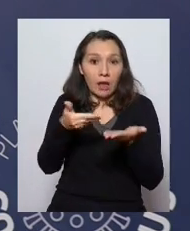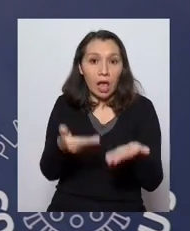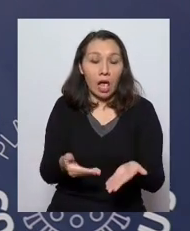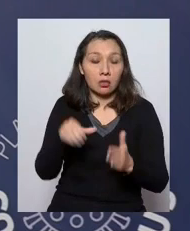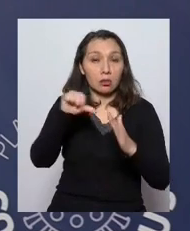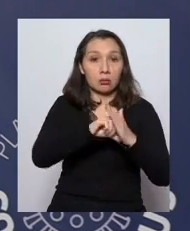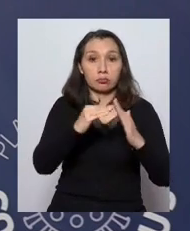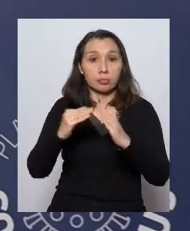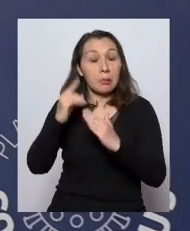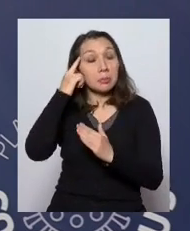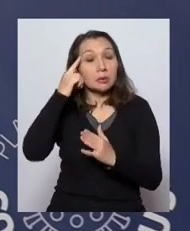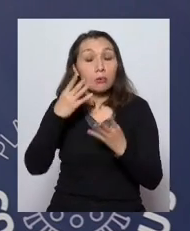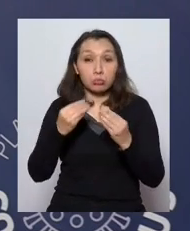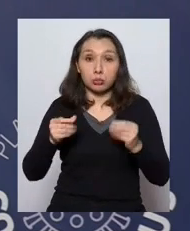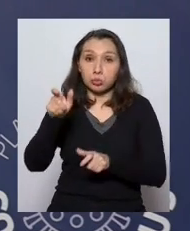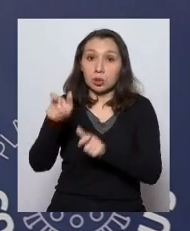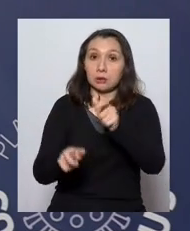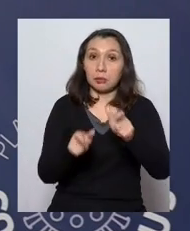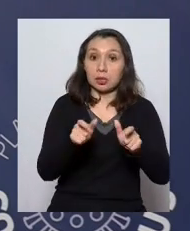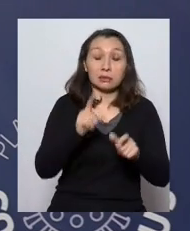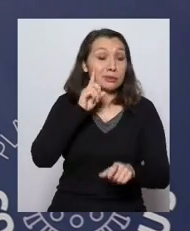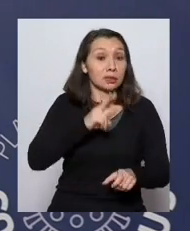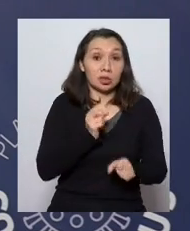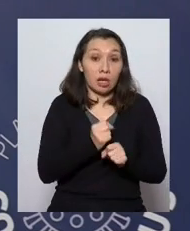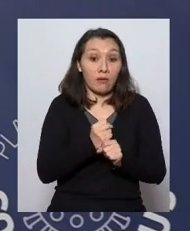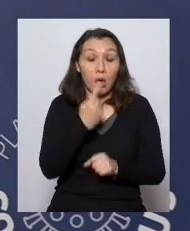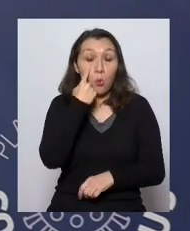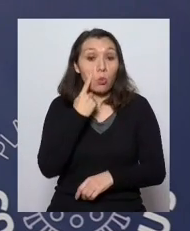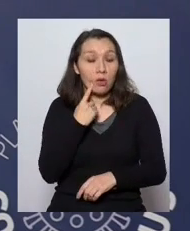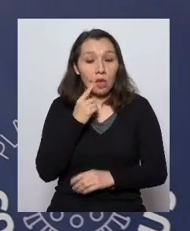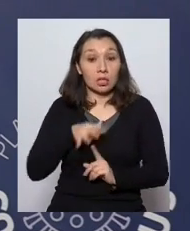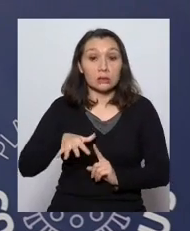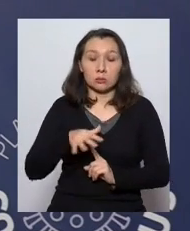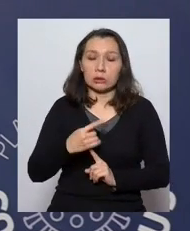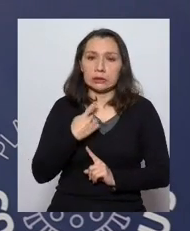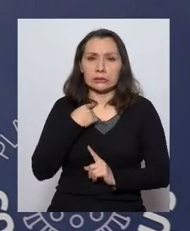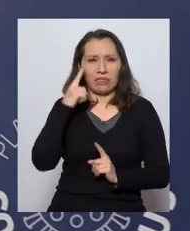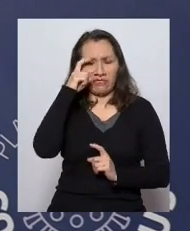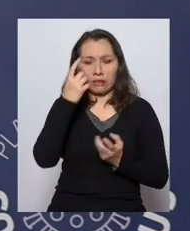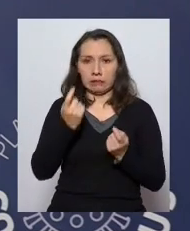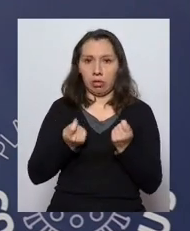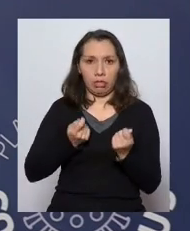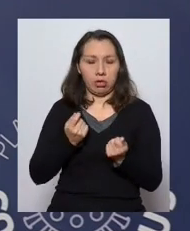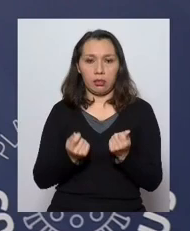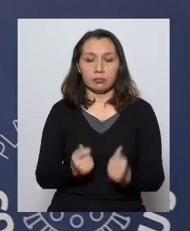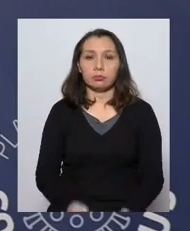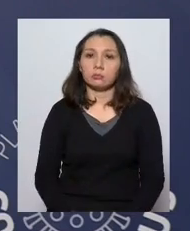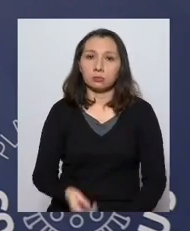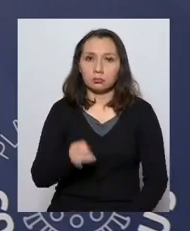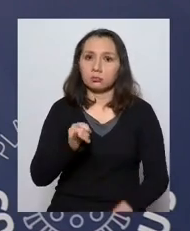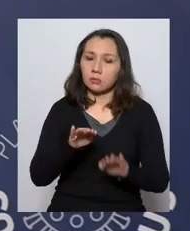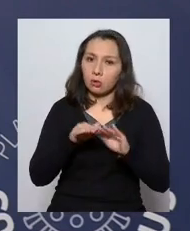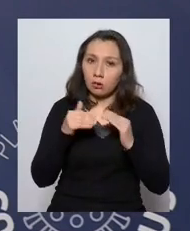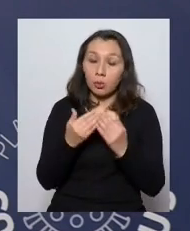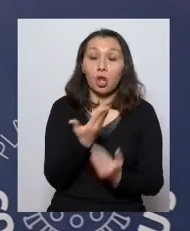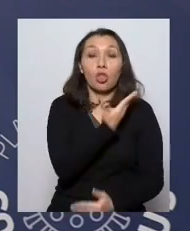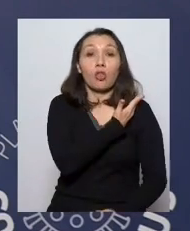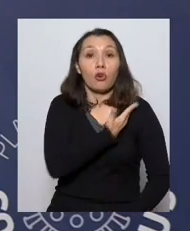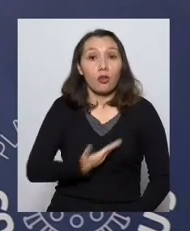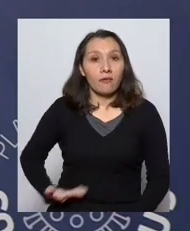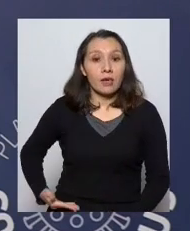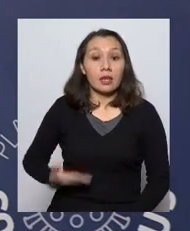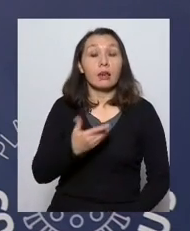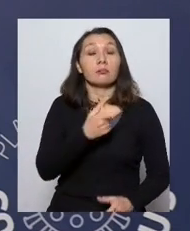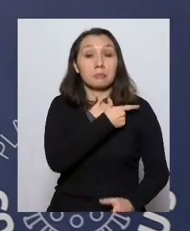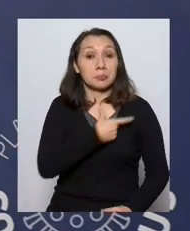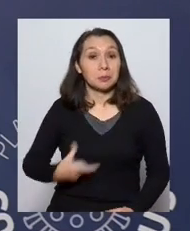esta cuarentena pensando que son muchas las personas que si no trabajan un día su situación se complica absolutamente el gobierno y